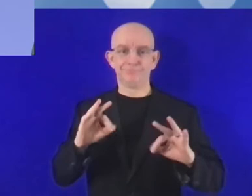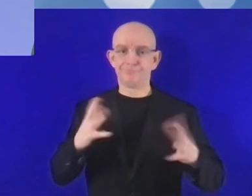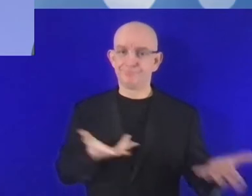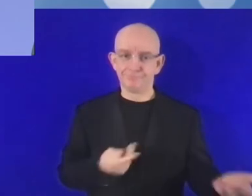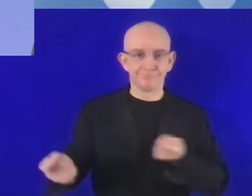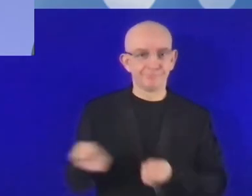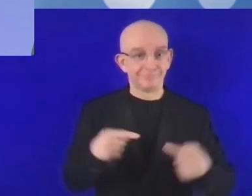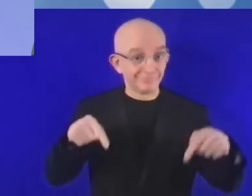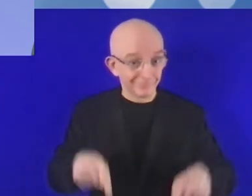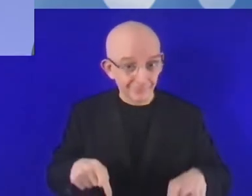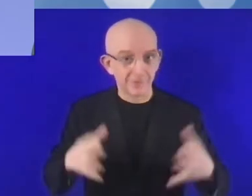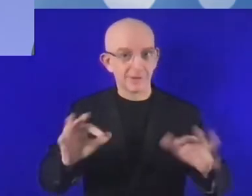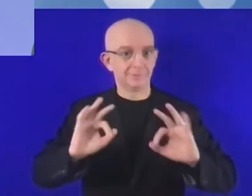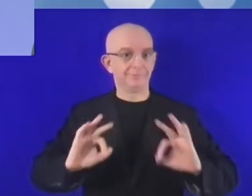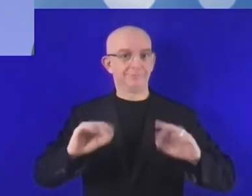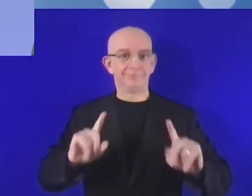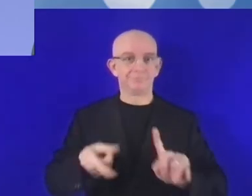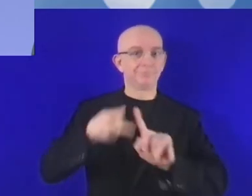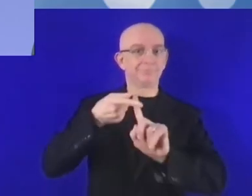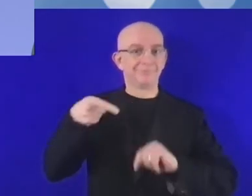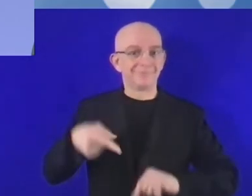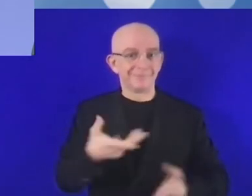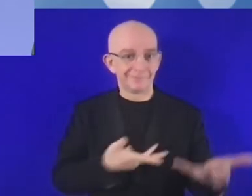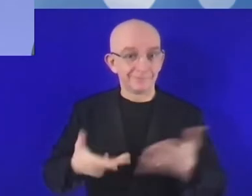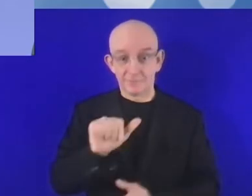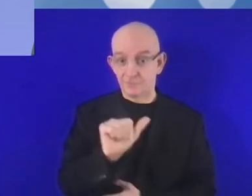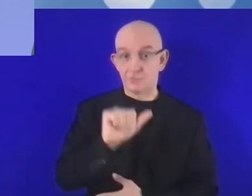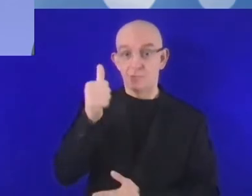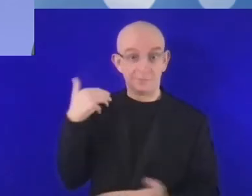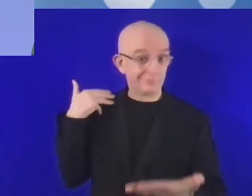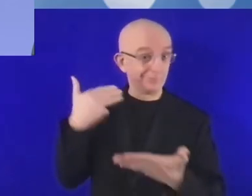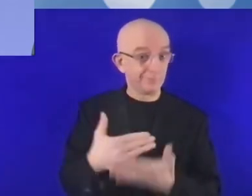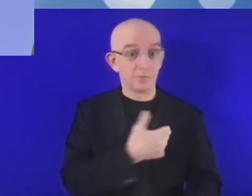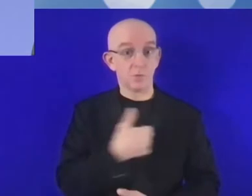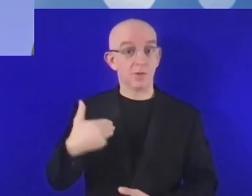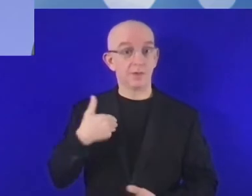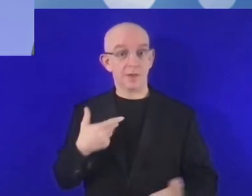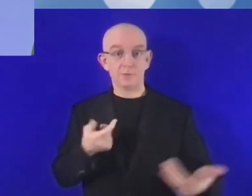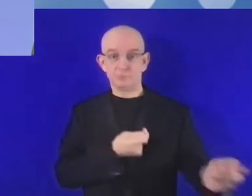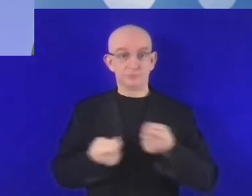que Polonia es la anfitriona de la cumbre mundial digital.